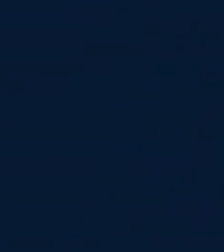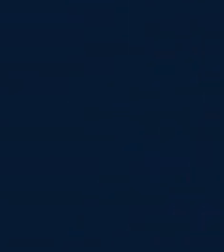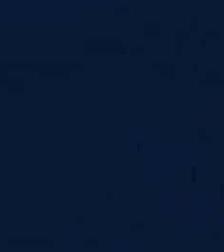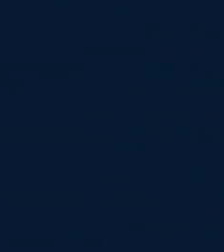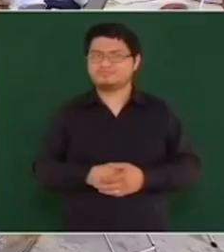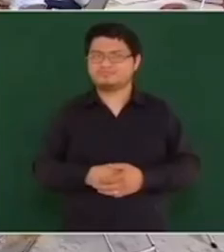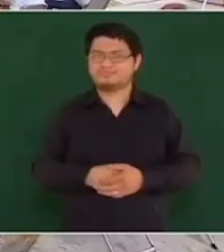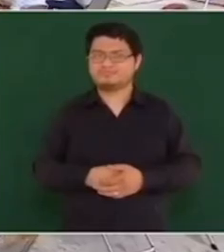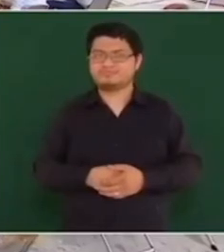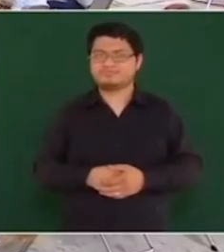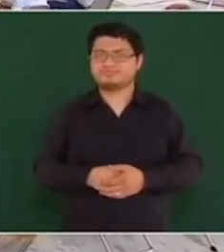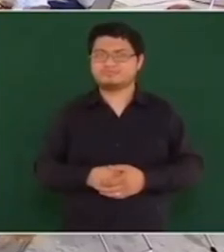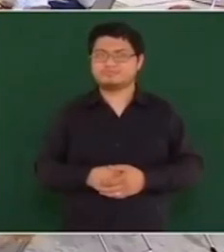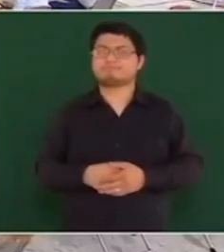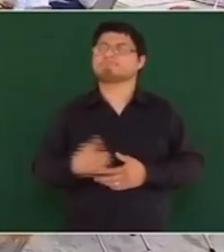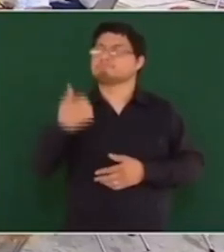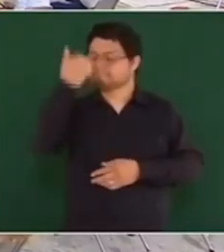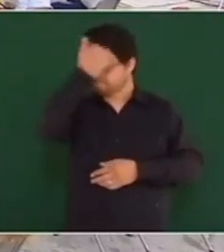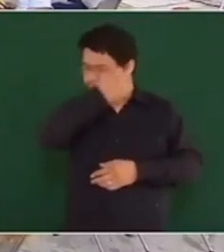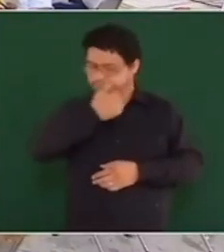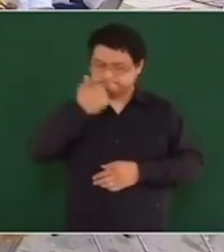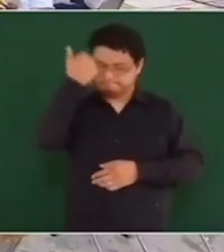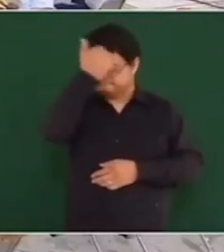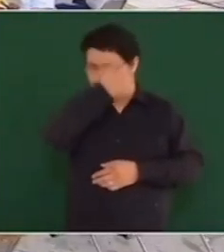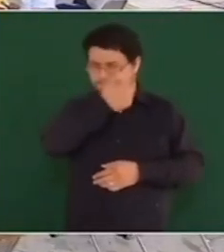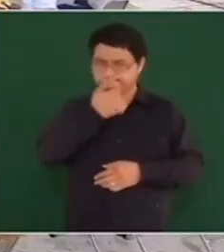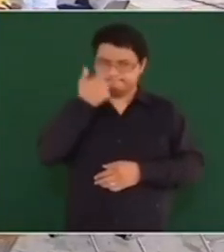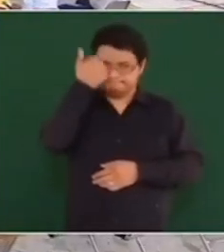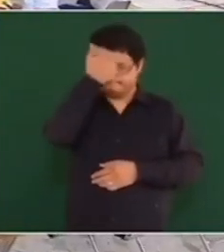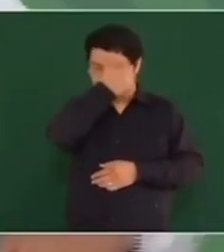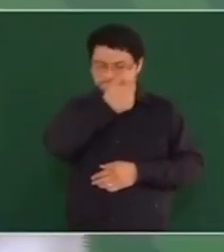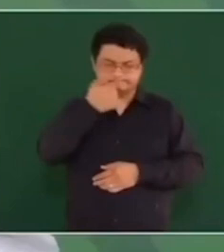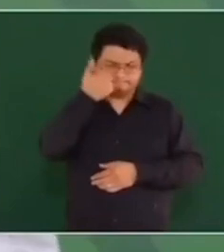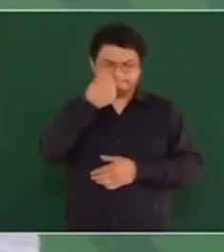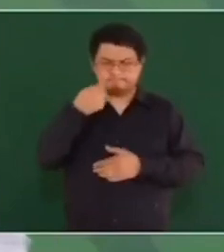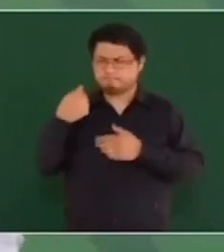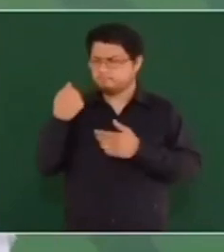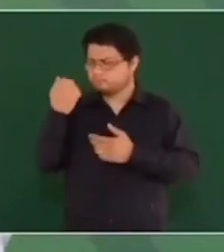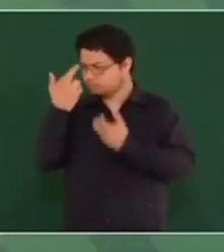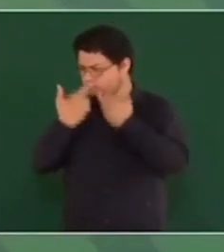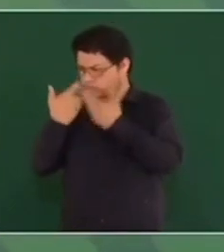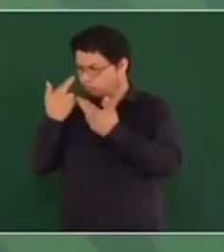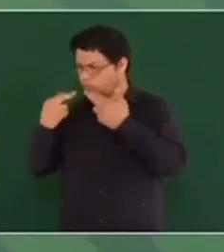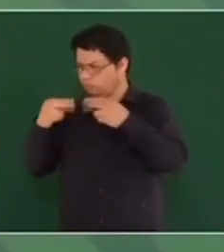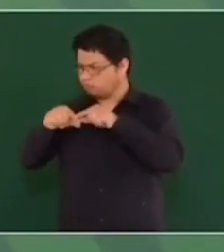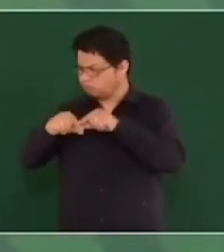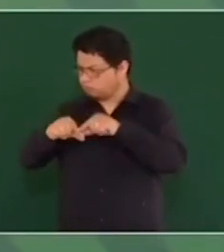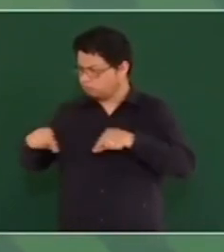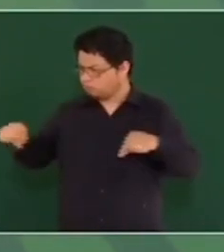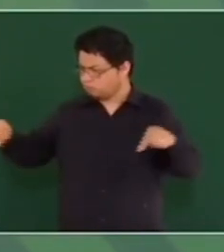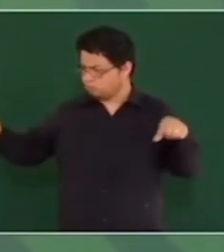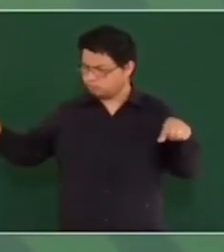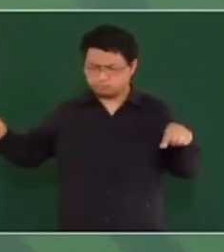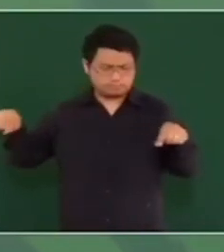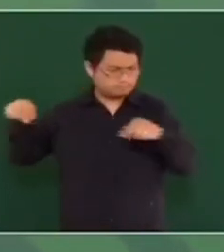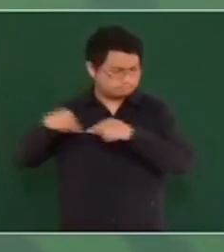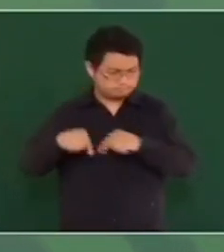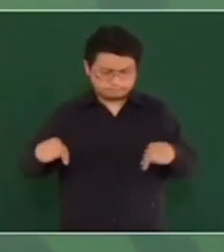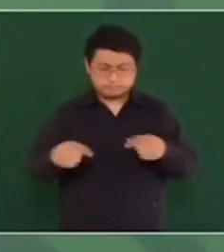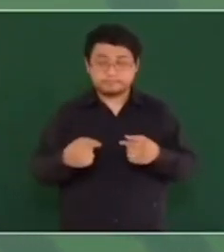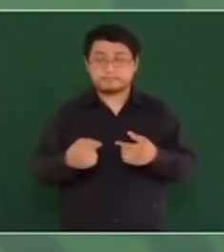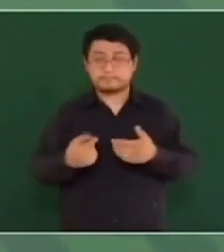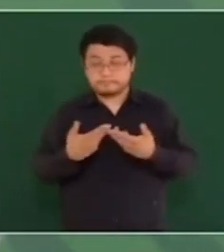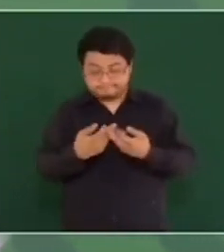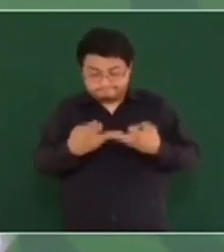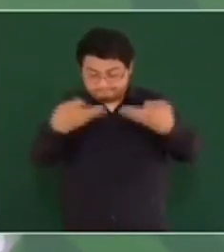Se hizo un análisis sobre la composición del